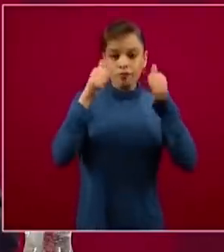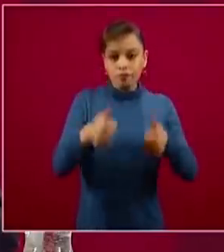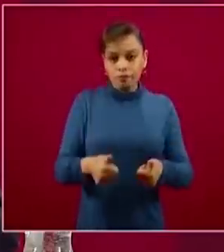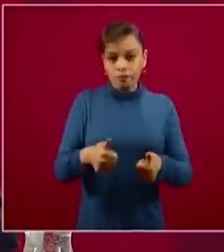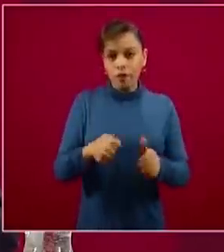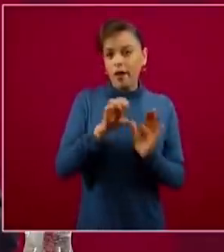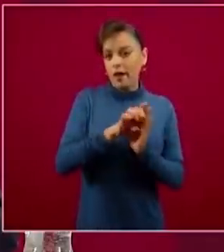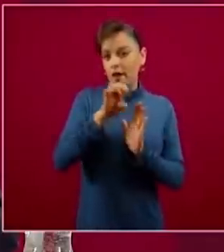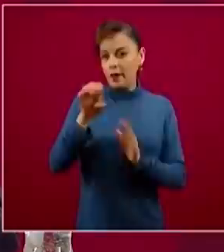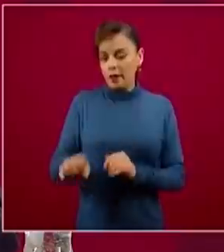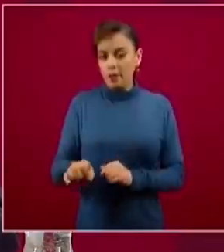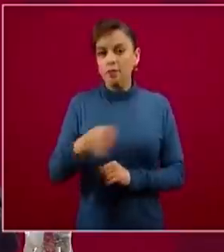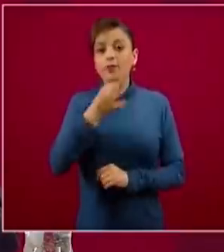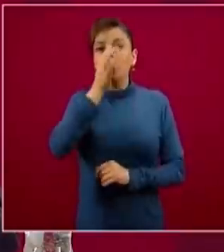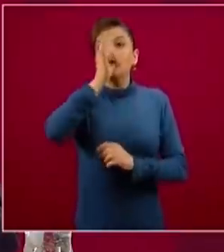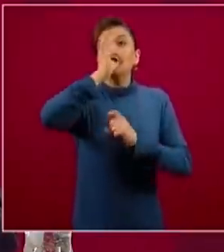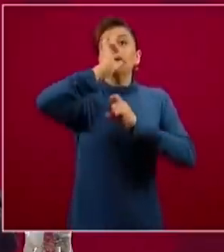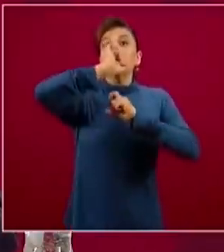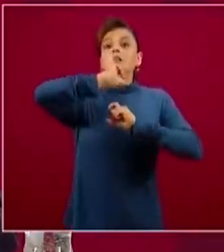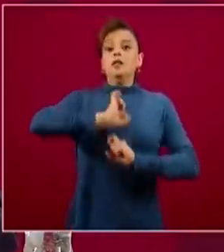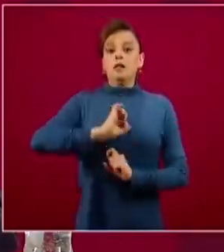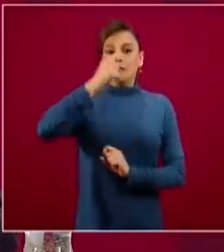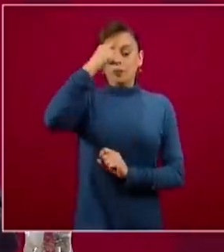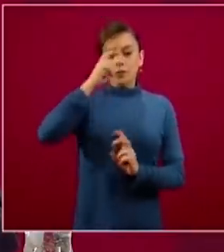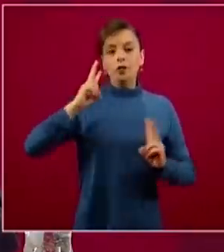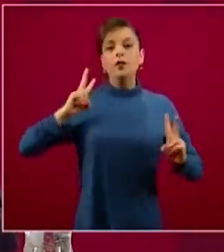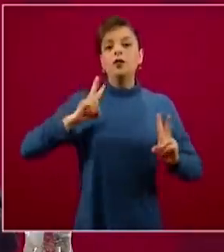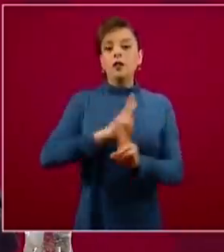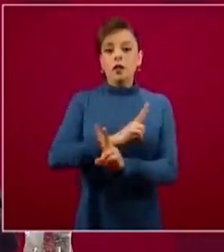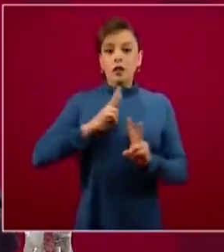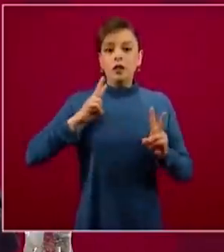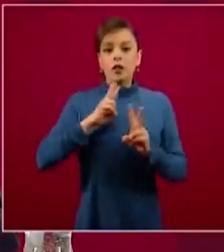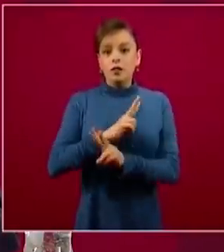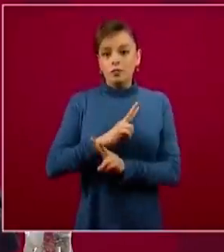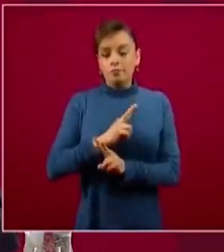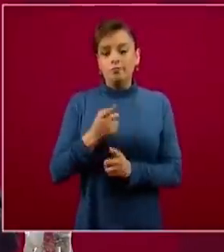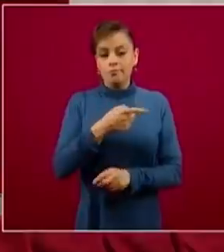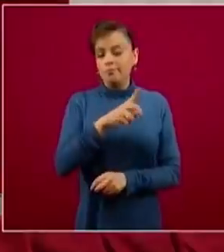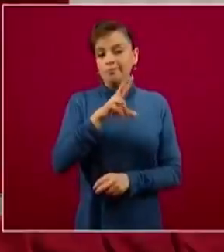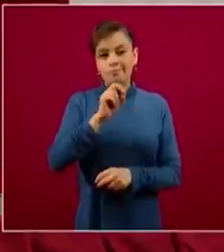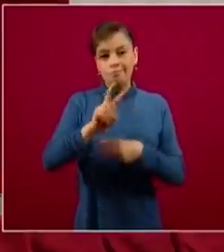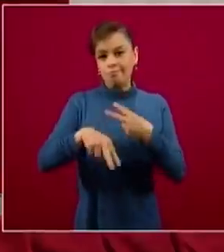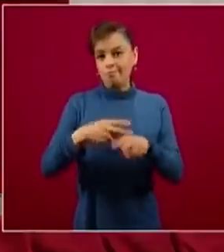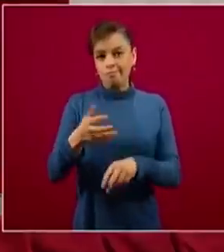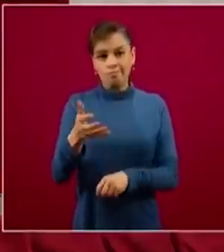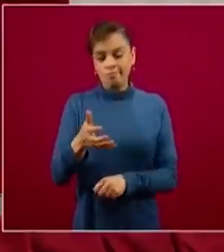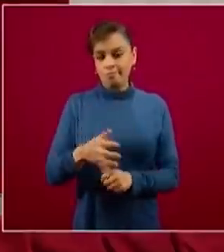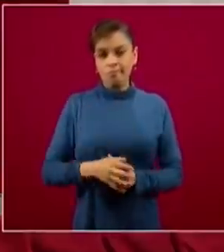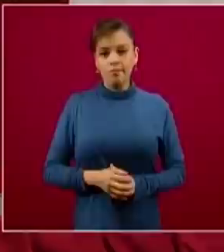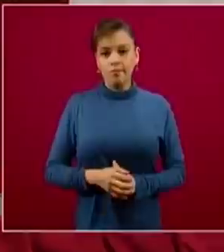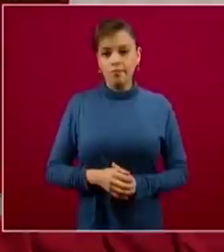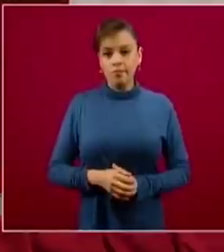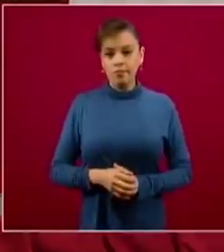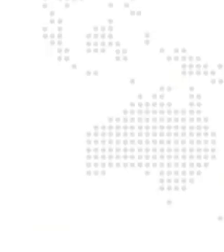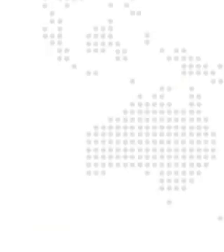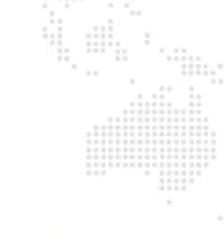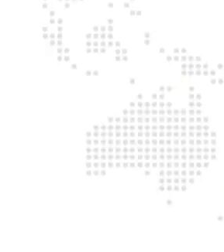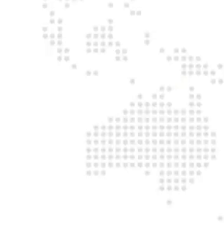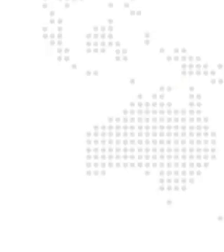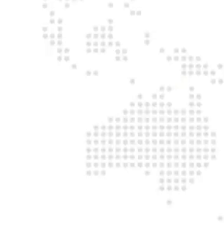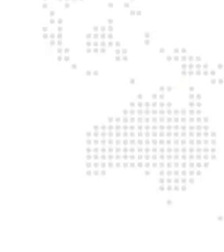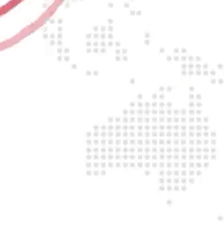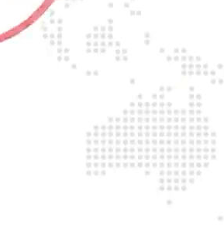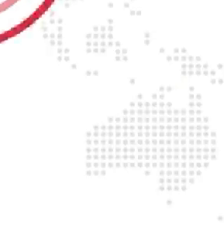intubación endotraqueal, la intubación de las personas que necesitan apoyo mecánico ventilatorio.